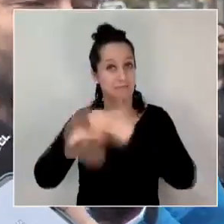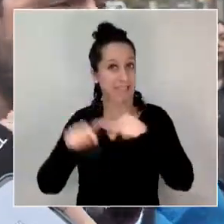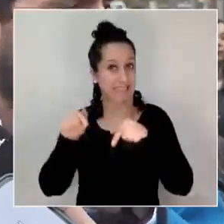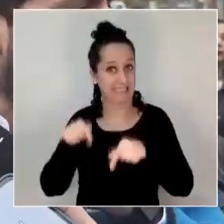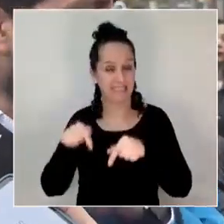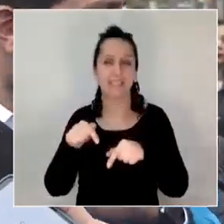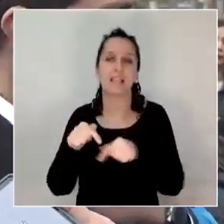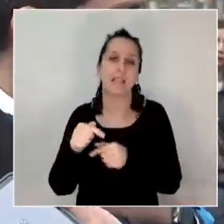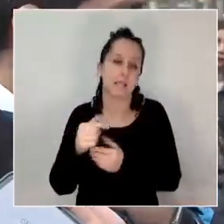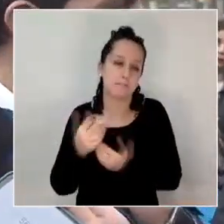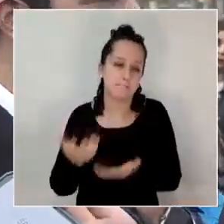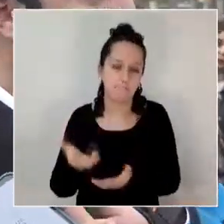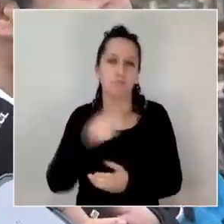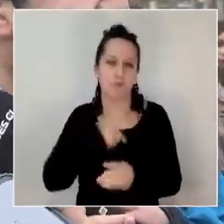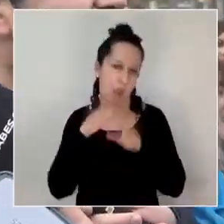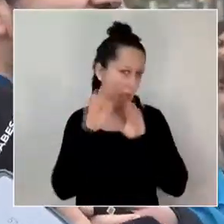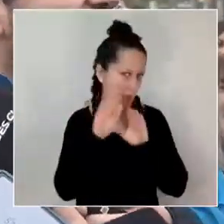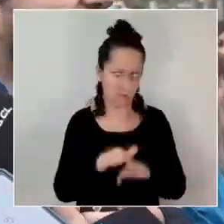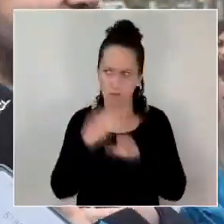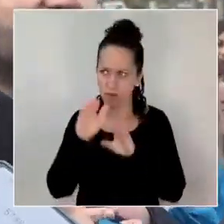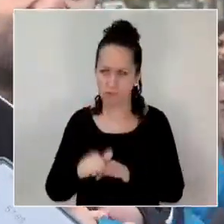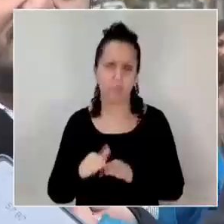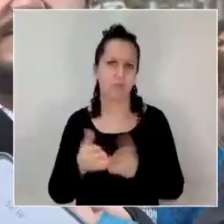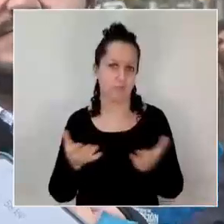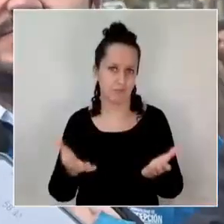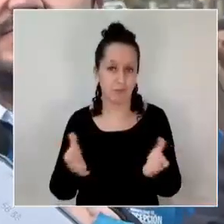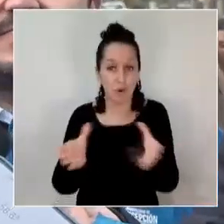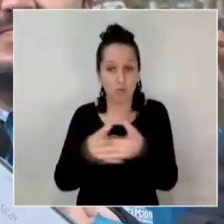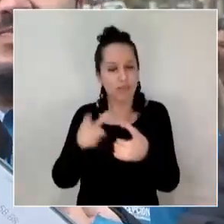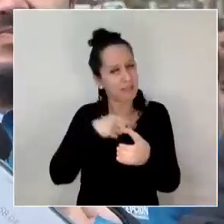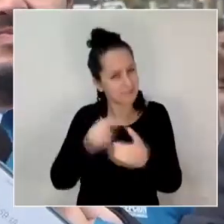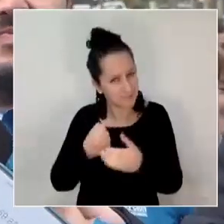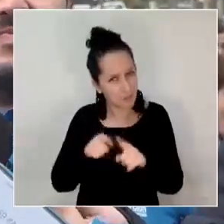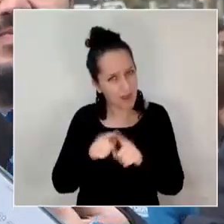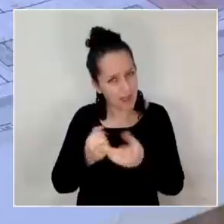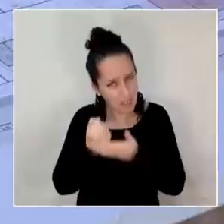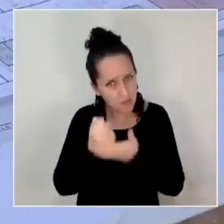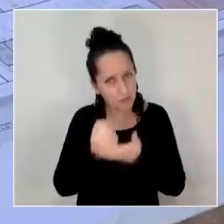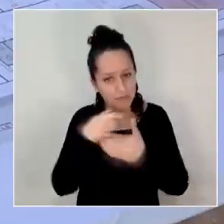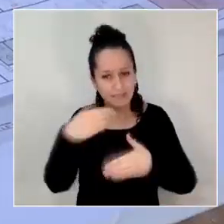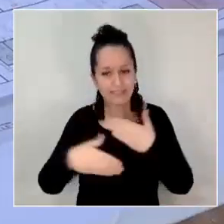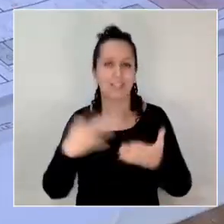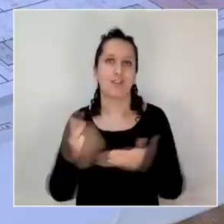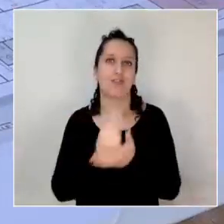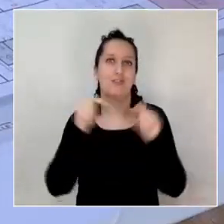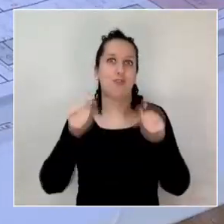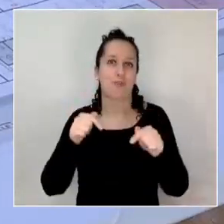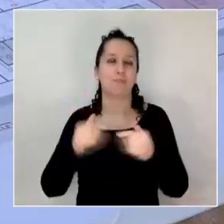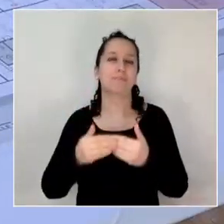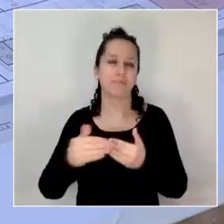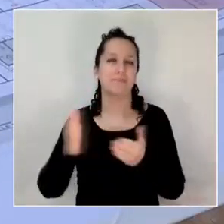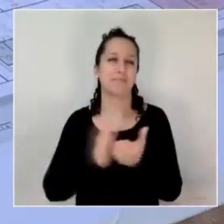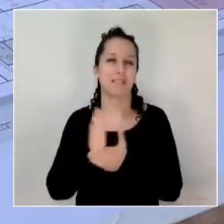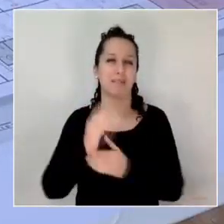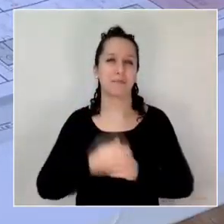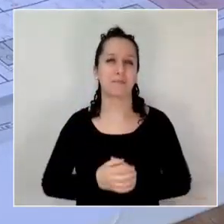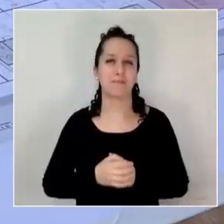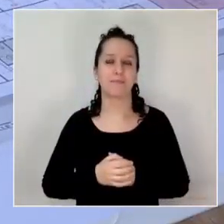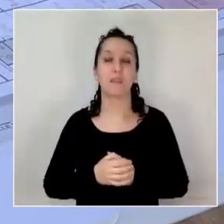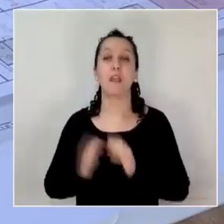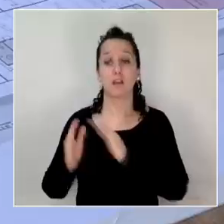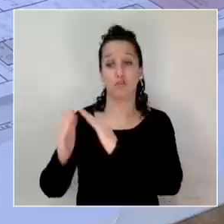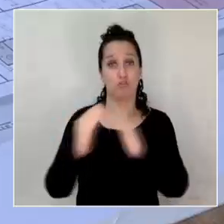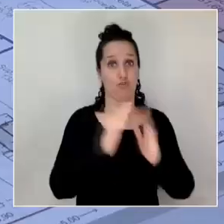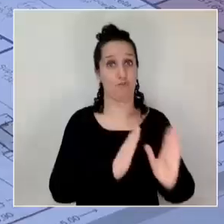hemos apoyado en todo momento a este comité para finalmente llegar a este día. El proyecto habitacional Condominio Valle